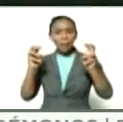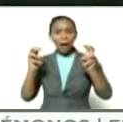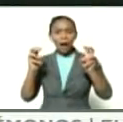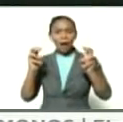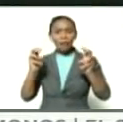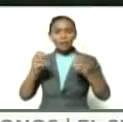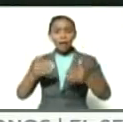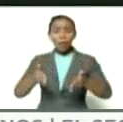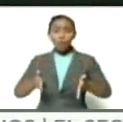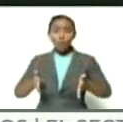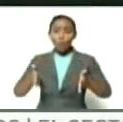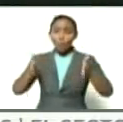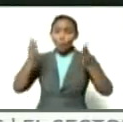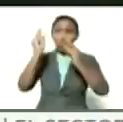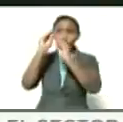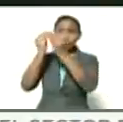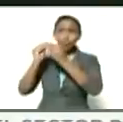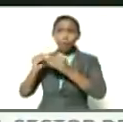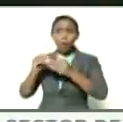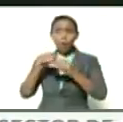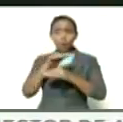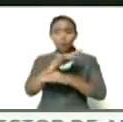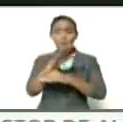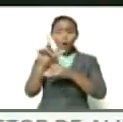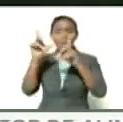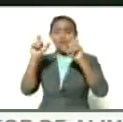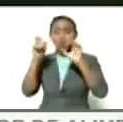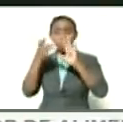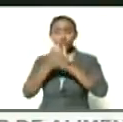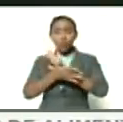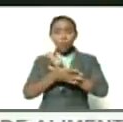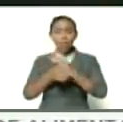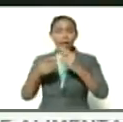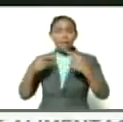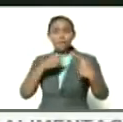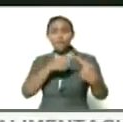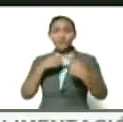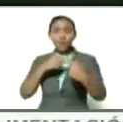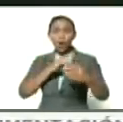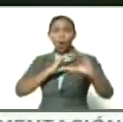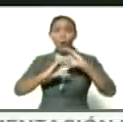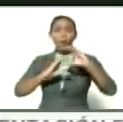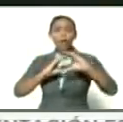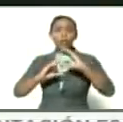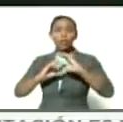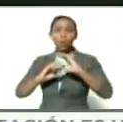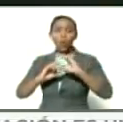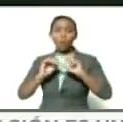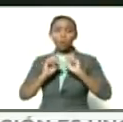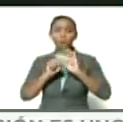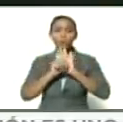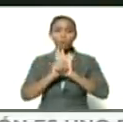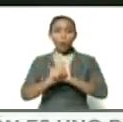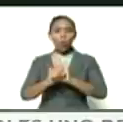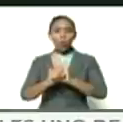muralismo paisajismo y de batalla comunicacional simbólica